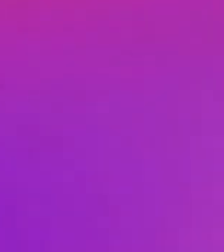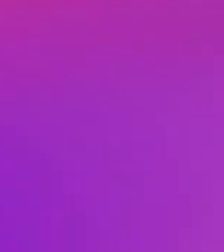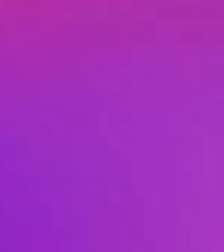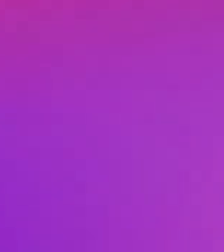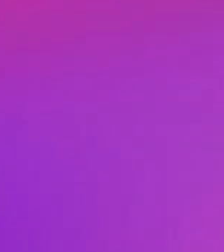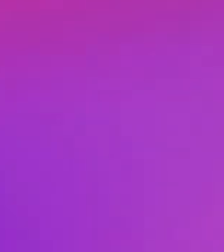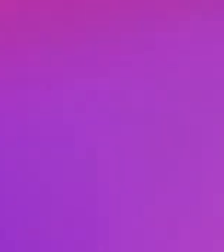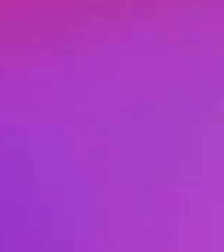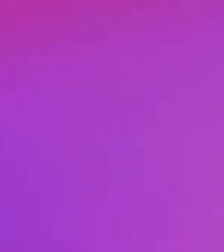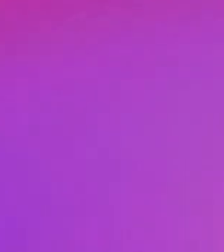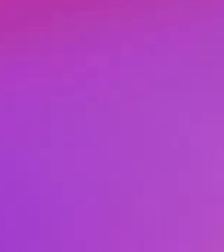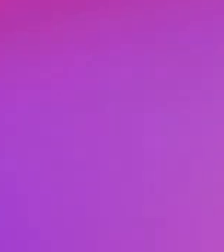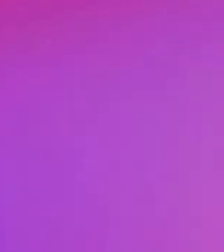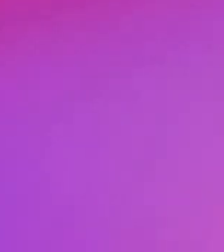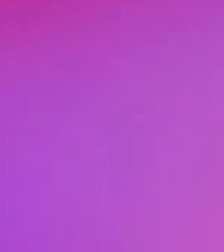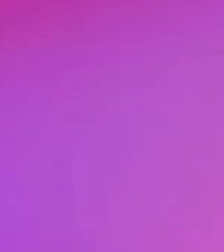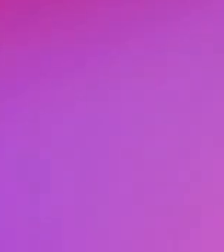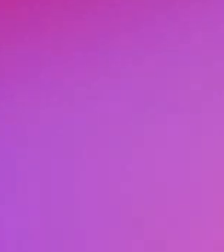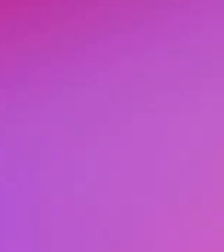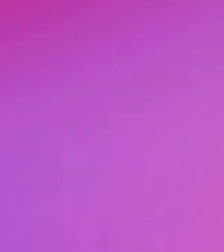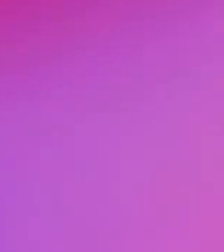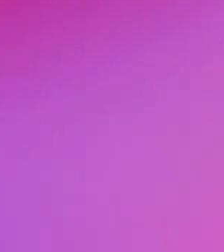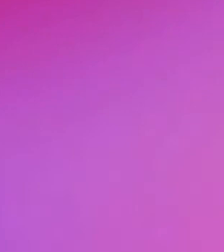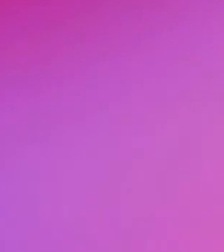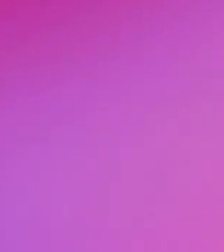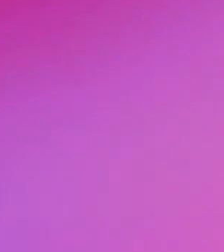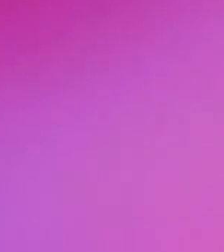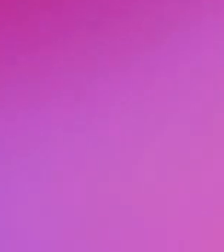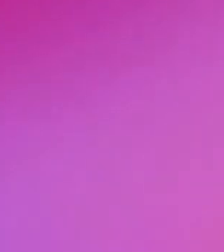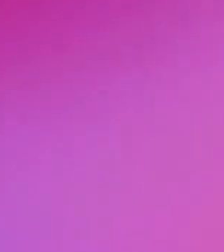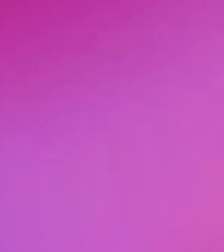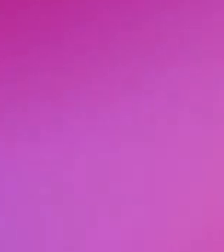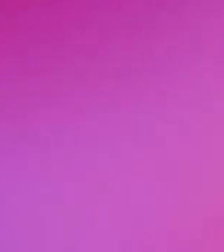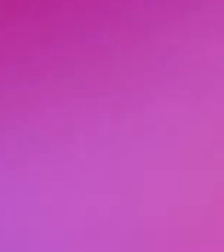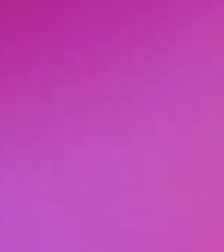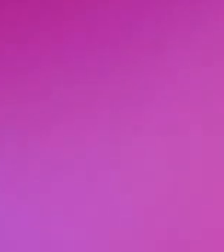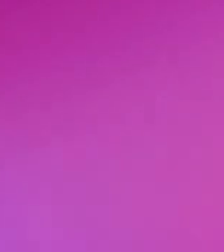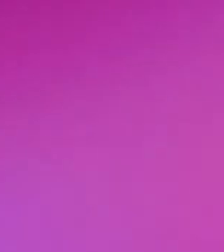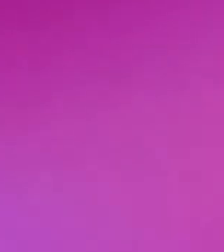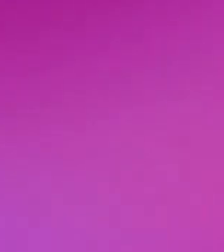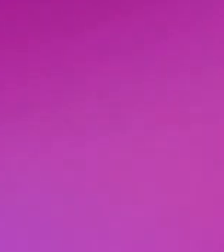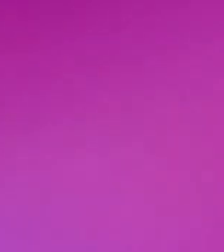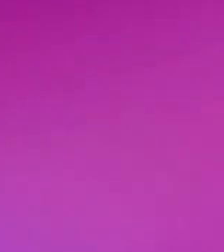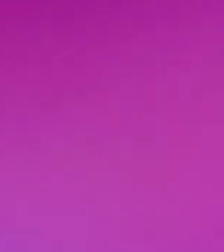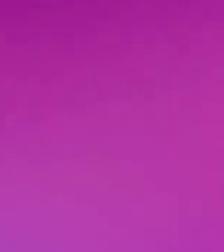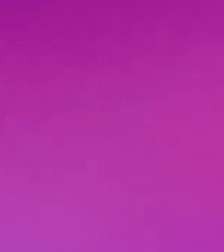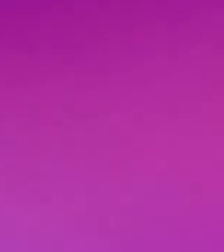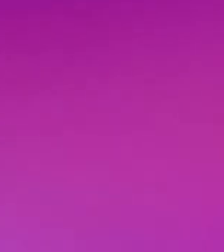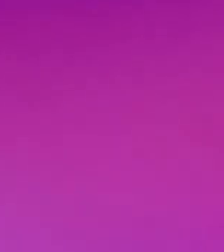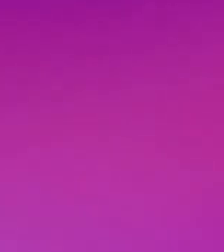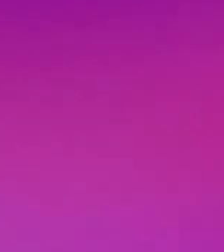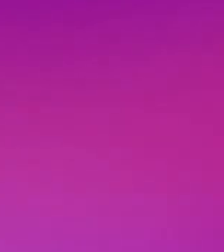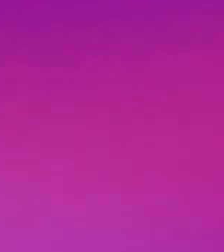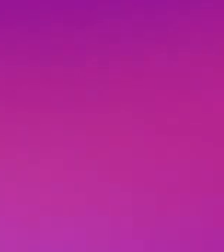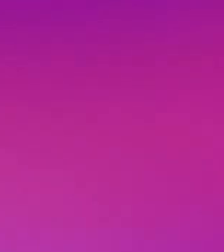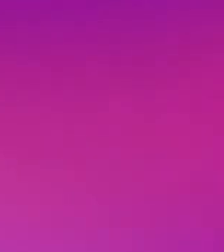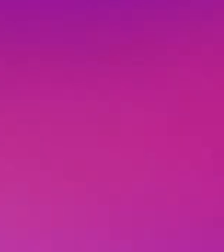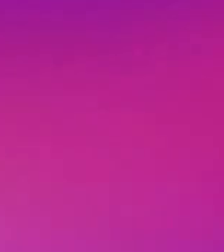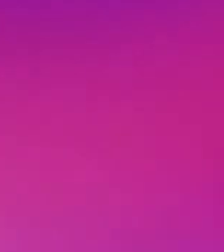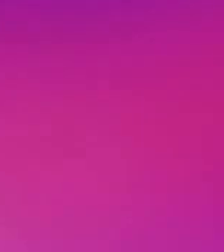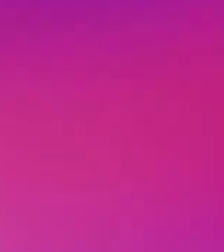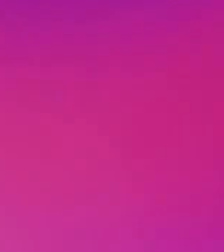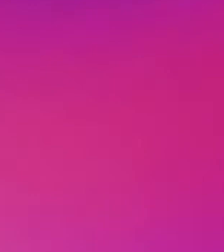Si tienes dudas o necesitas ayuda, llama al Centro de Apoyo Pedagógico a distancia. El número de teléfono para